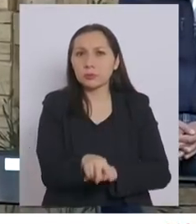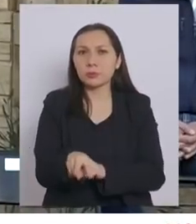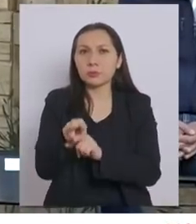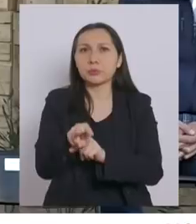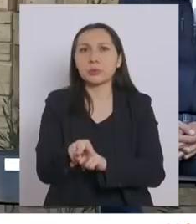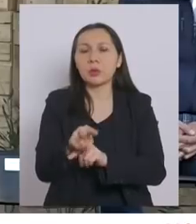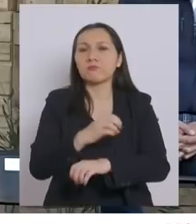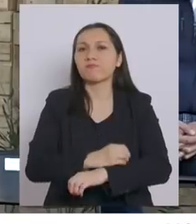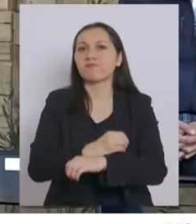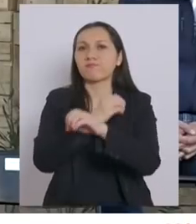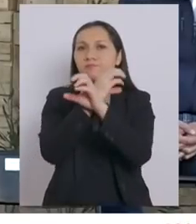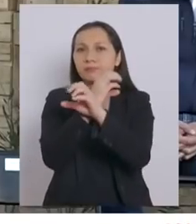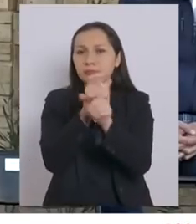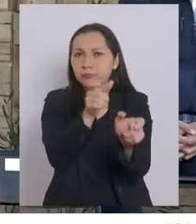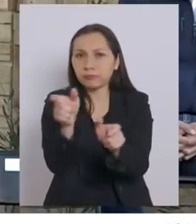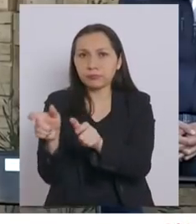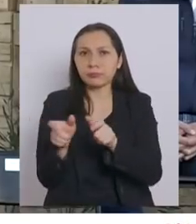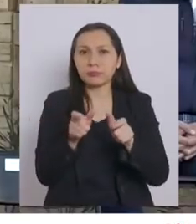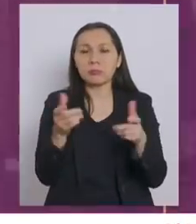telemático.